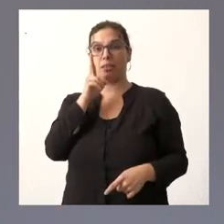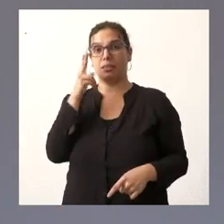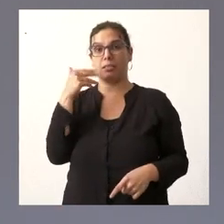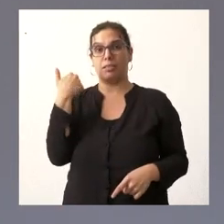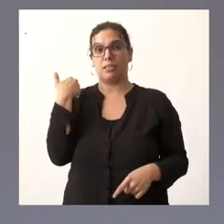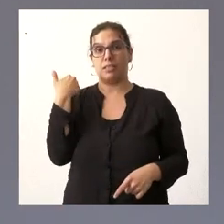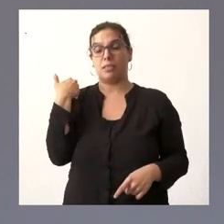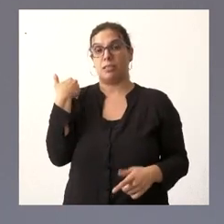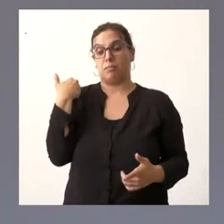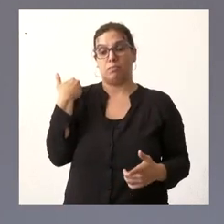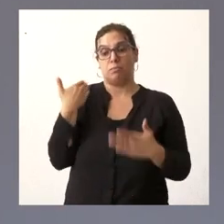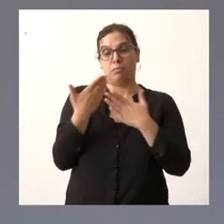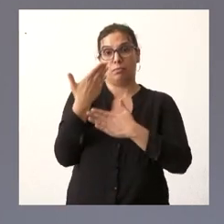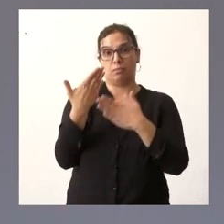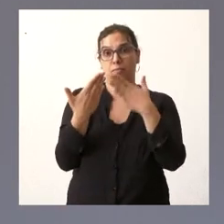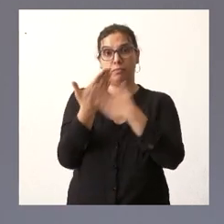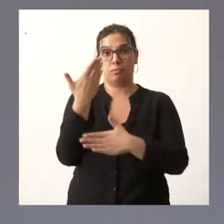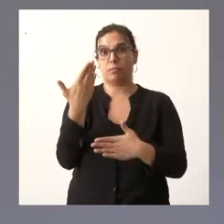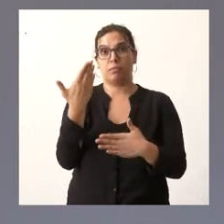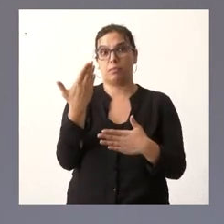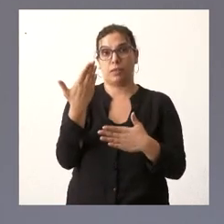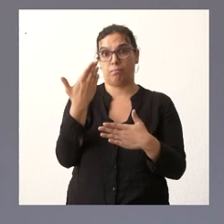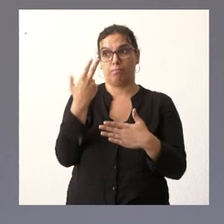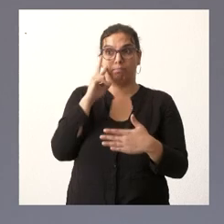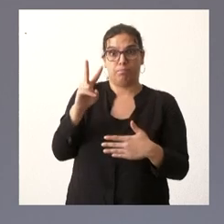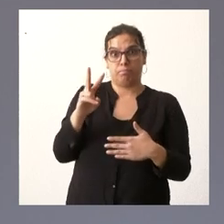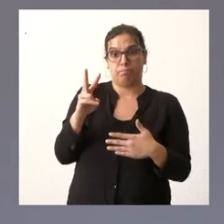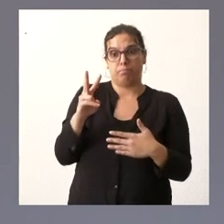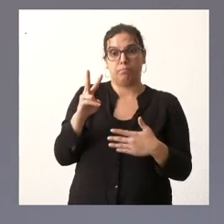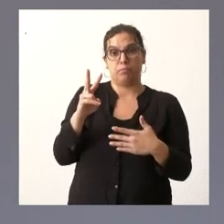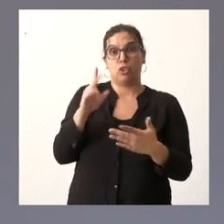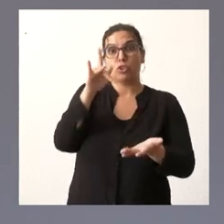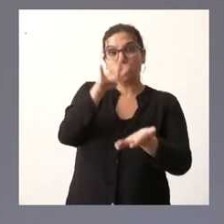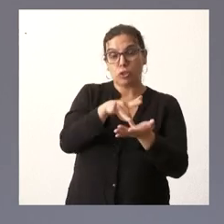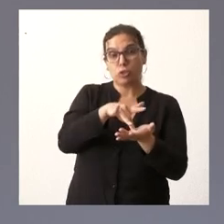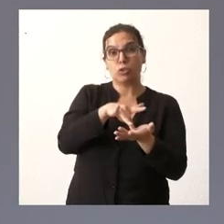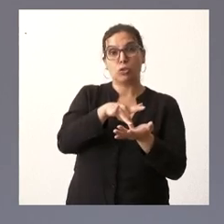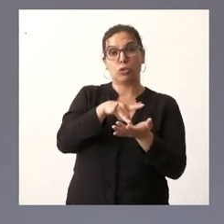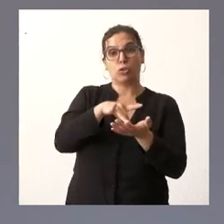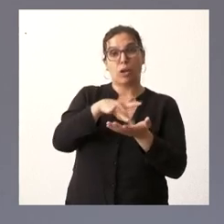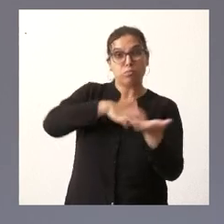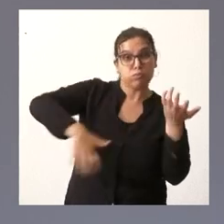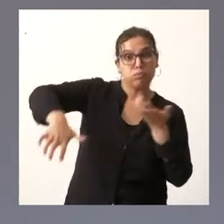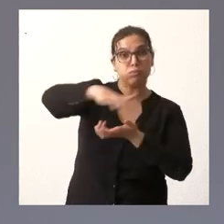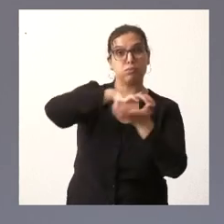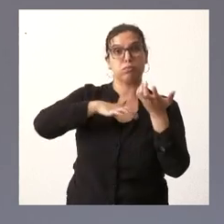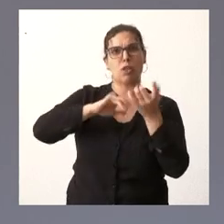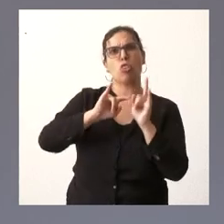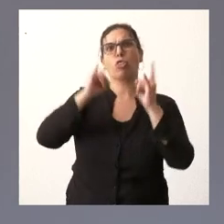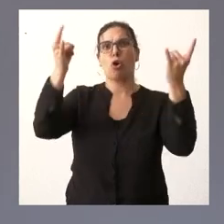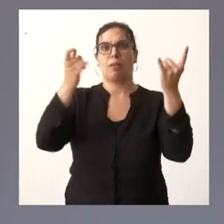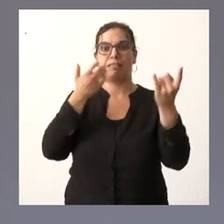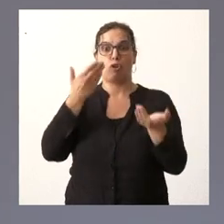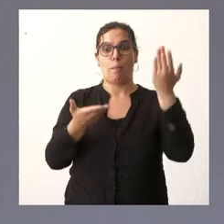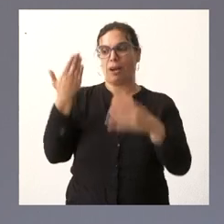estos días pasados se publicaba que se había duplicado con respecto a las últimas estadísticas que había entonces